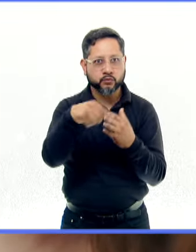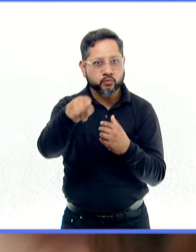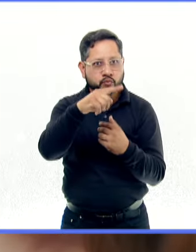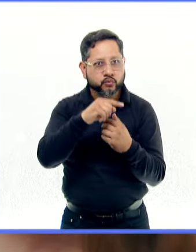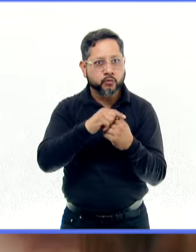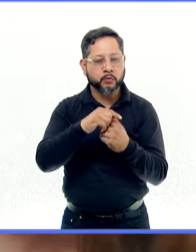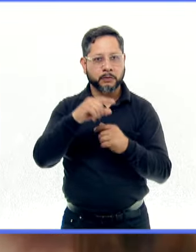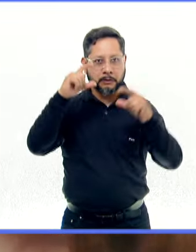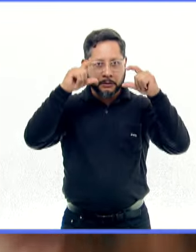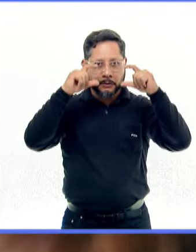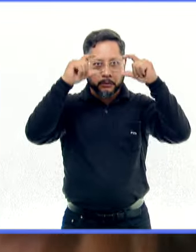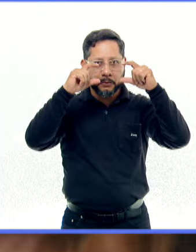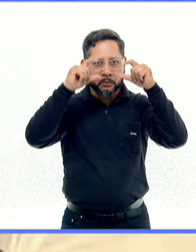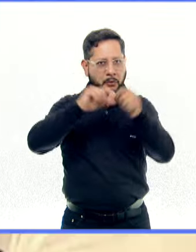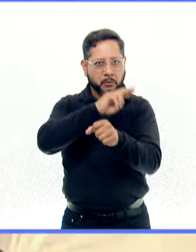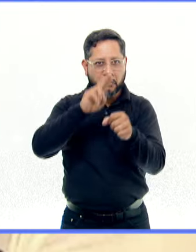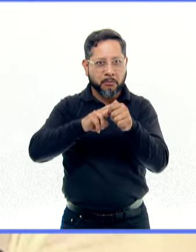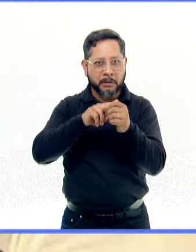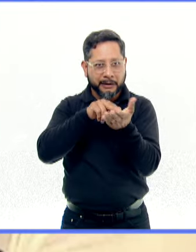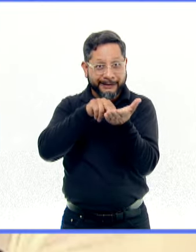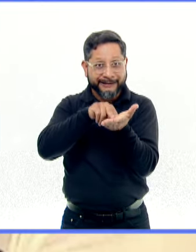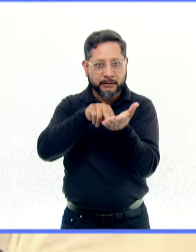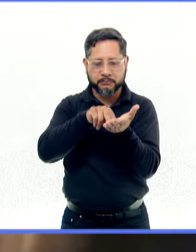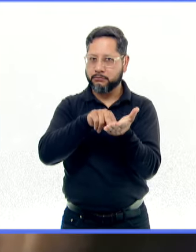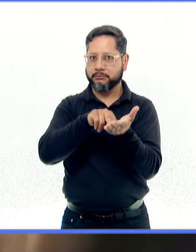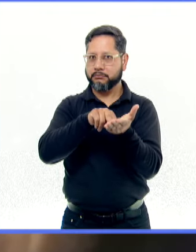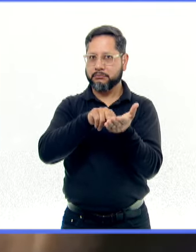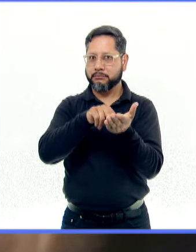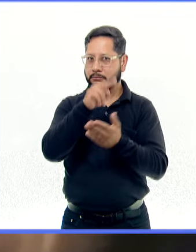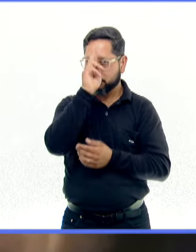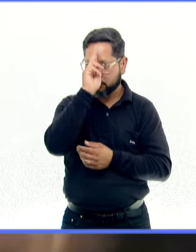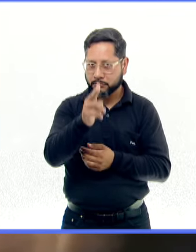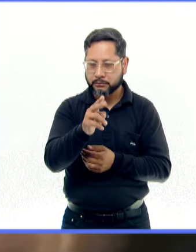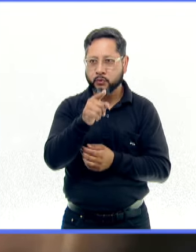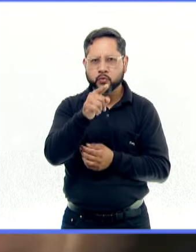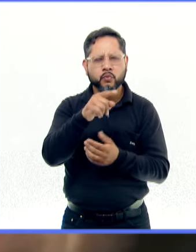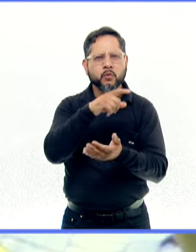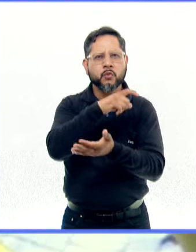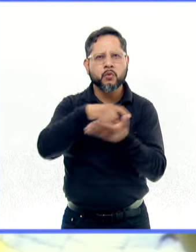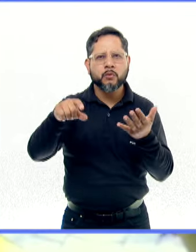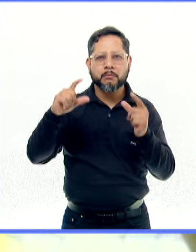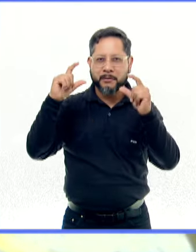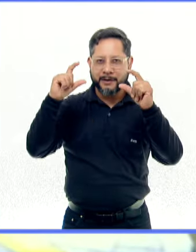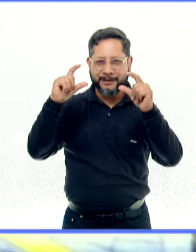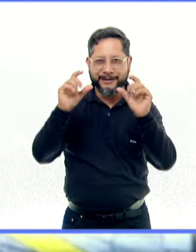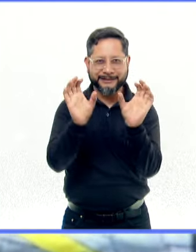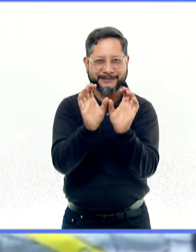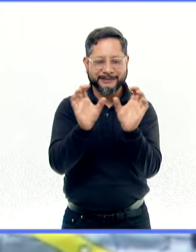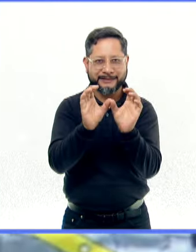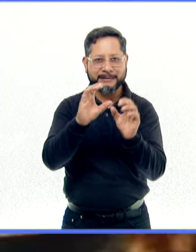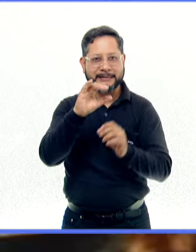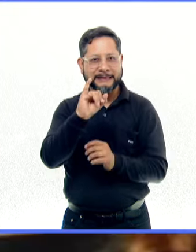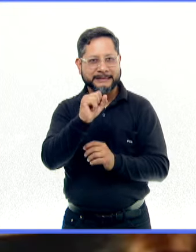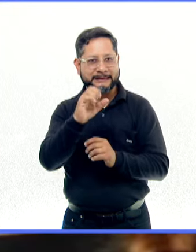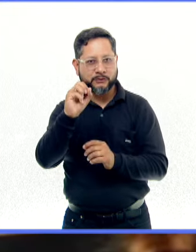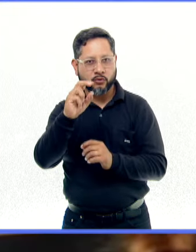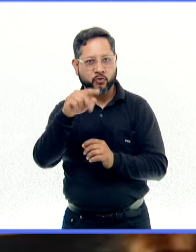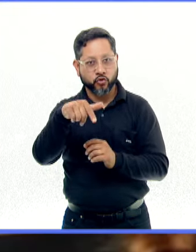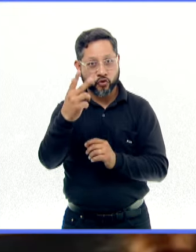ocurra usar lentes de sol comunes. En muchos lugares puedes comprar lentes con el certificado CE o ISO